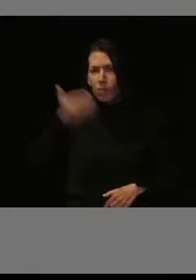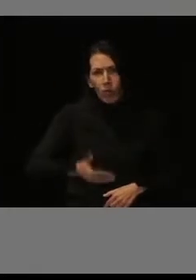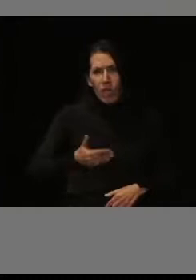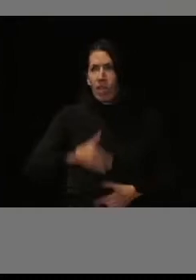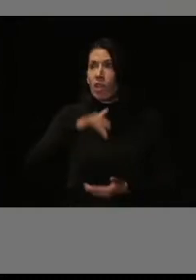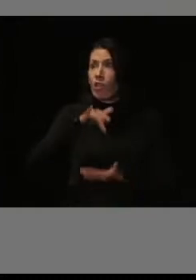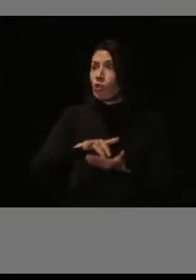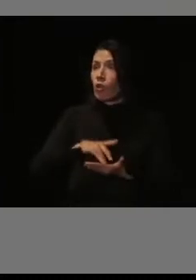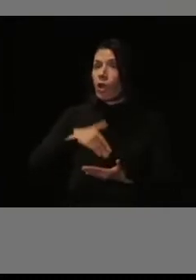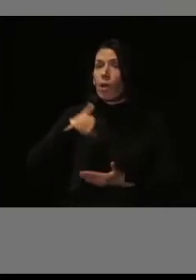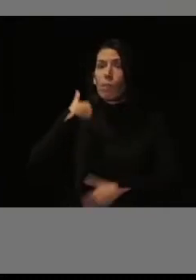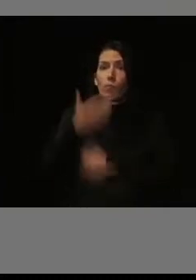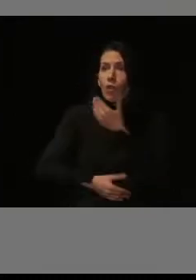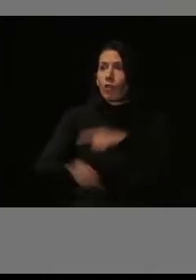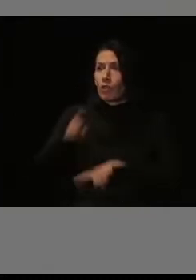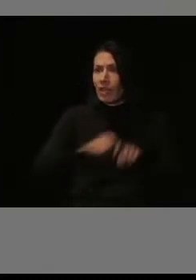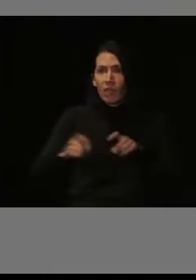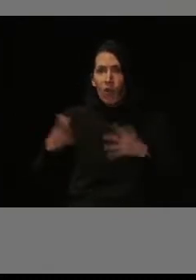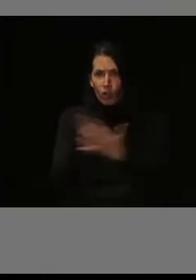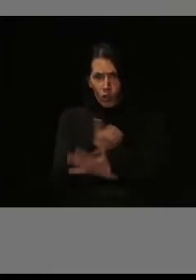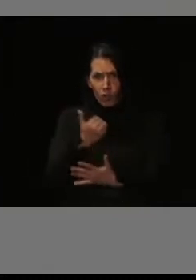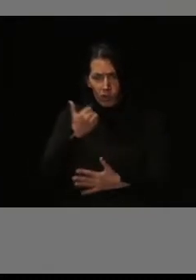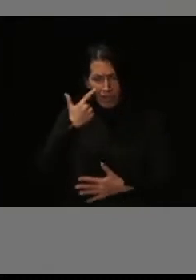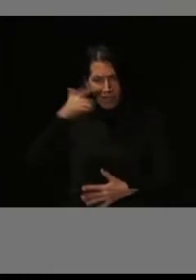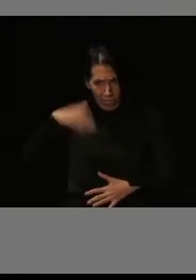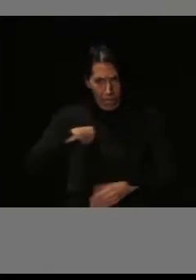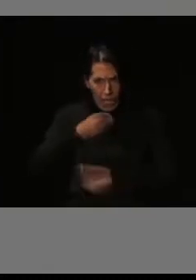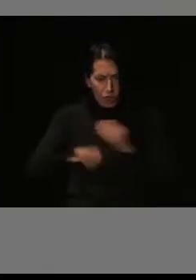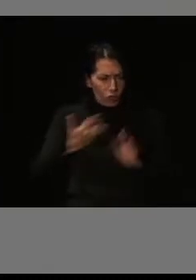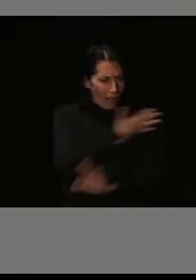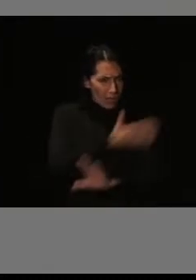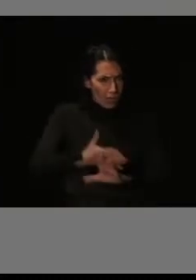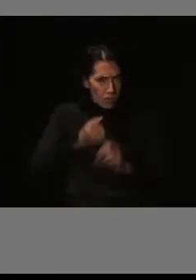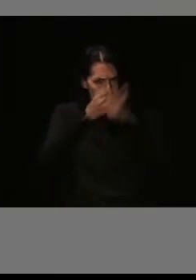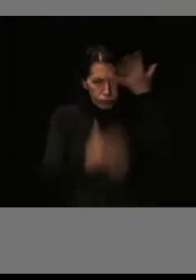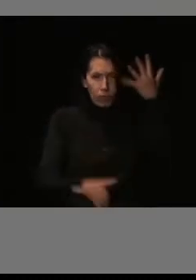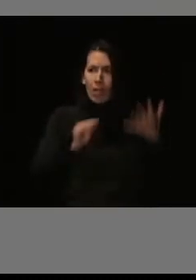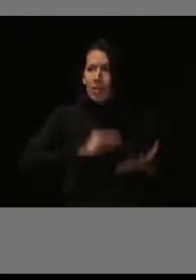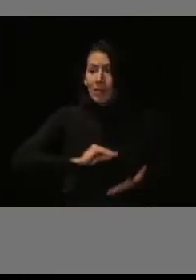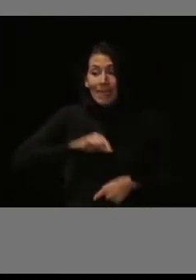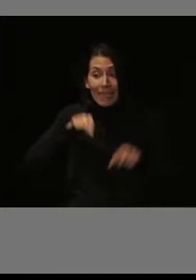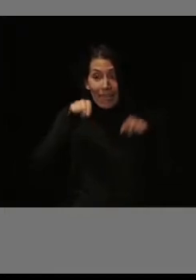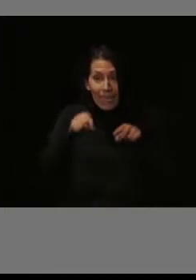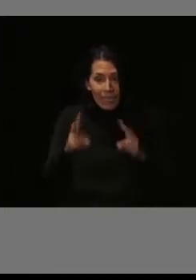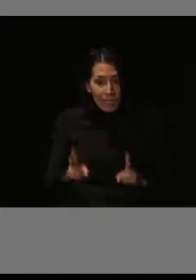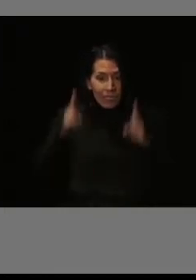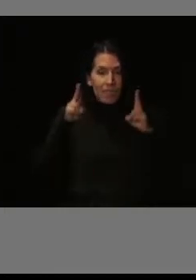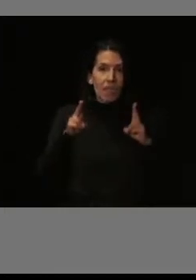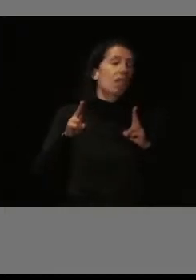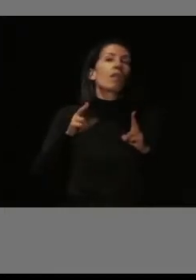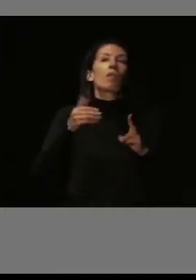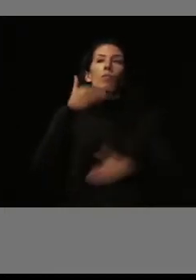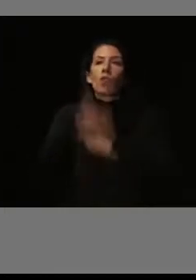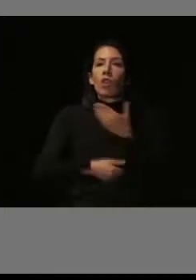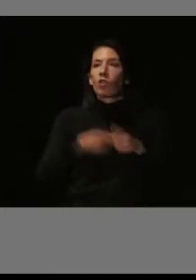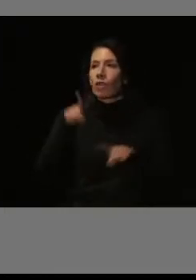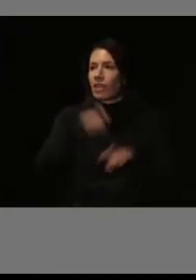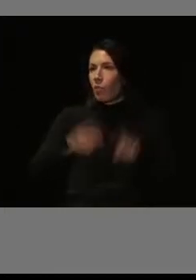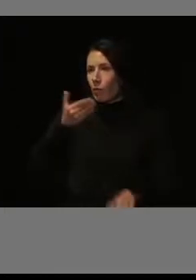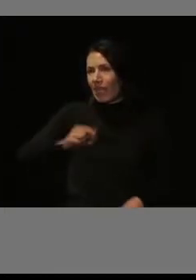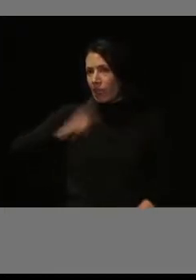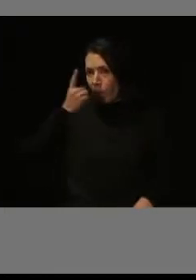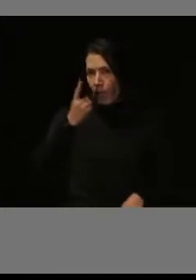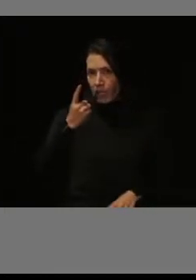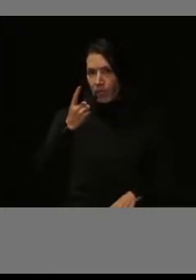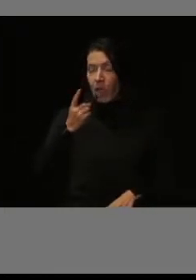procesos selectivos que estamos haciendo. Y mira qué llevamos hechos. Esto es el proceso selectivo más importante que vamos a hacer. Y le